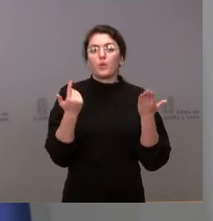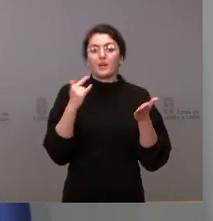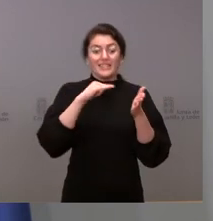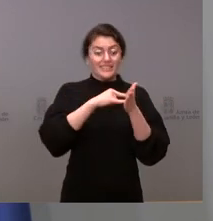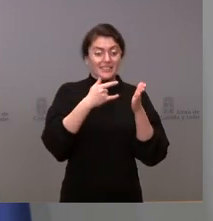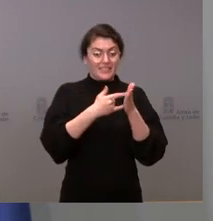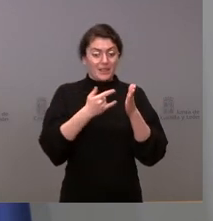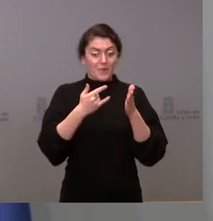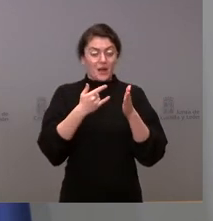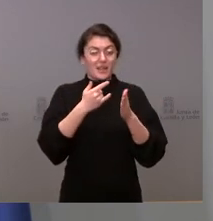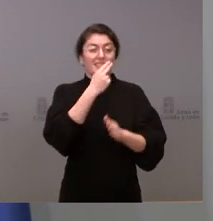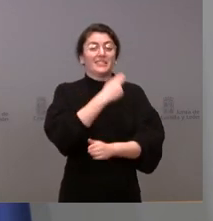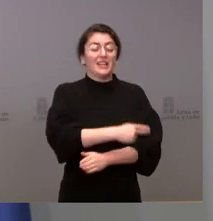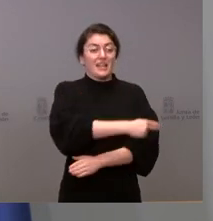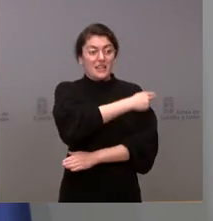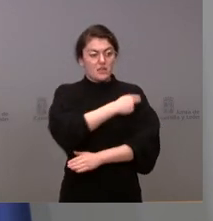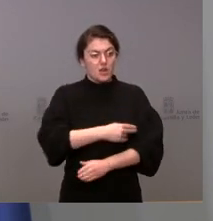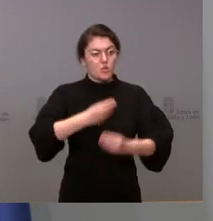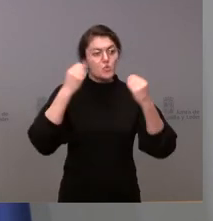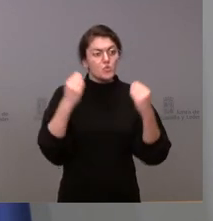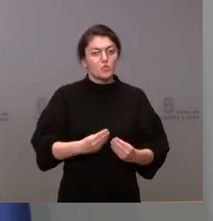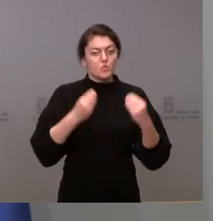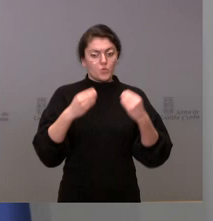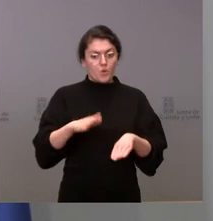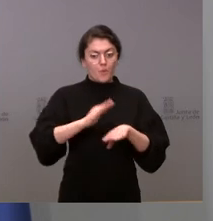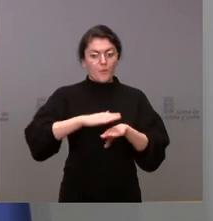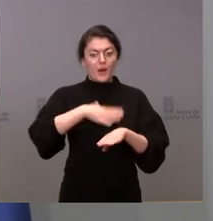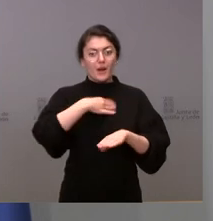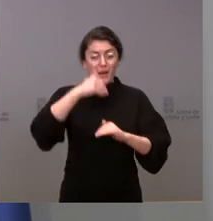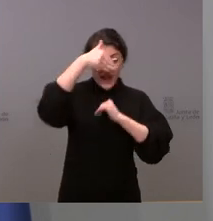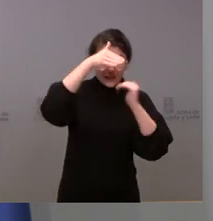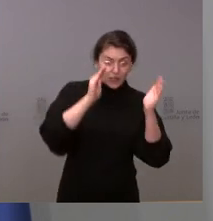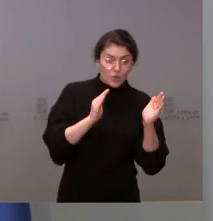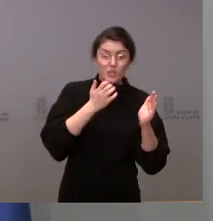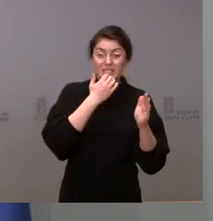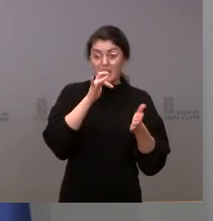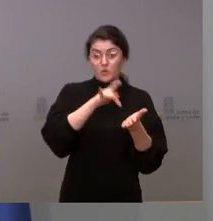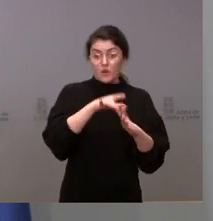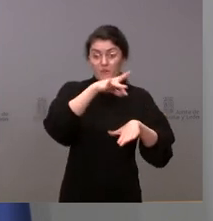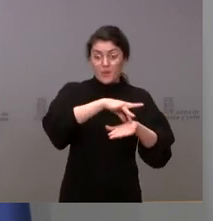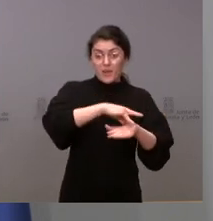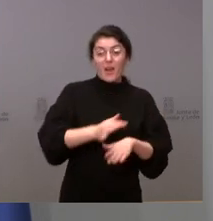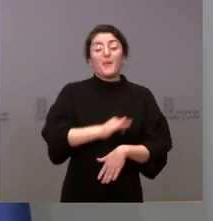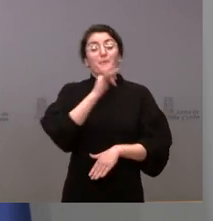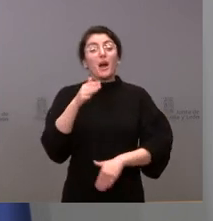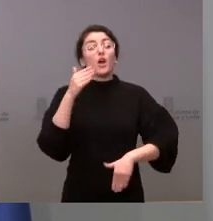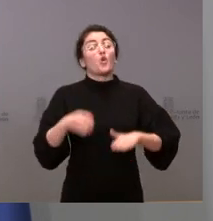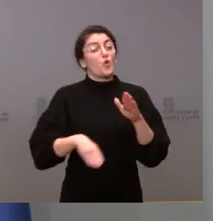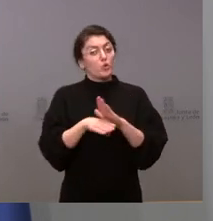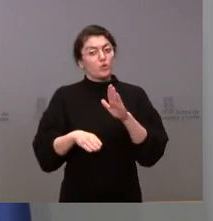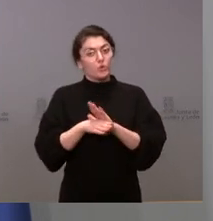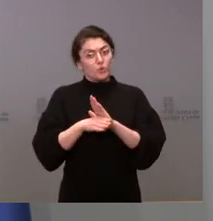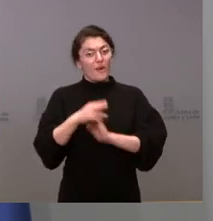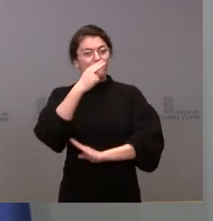seguir con el proceso de vacunación en los términos que les he descrito y seguir insistiendo al conjunto